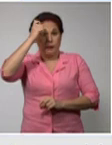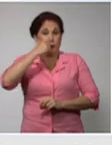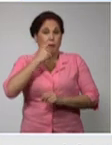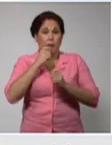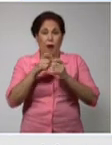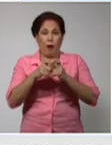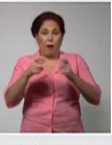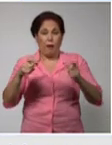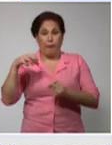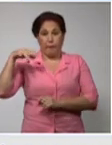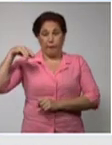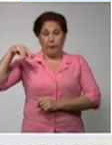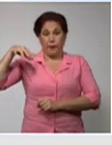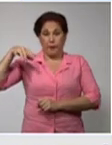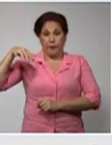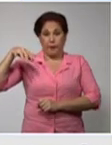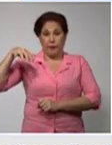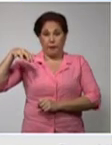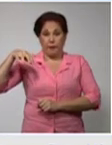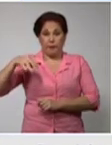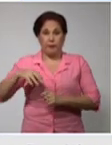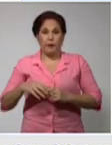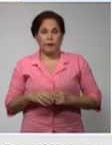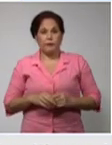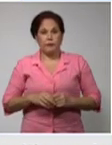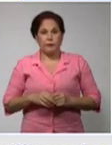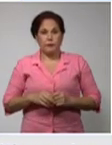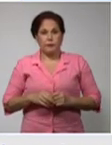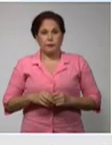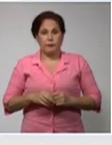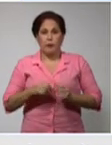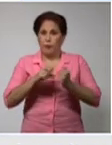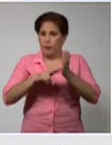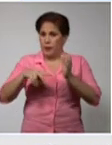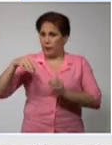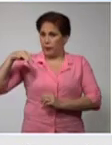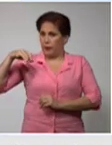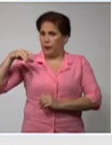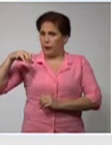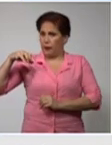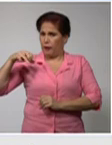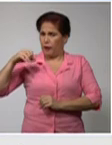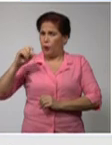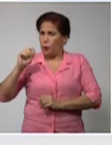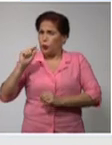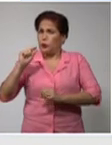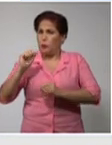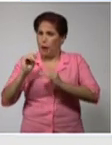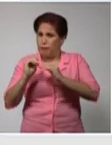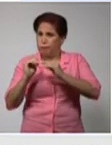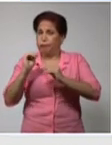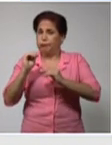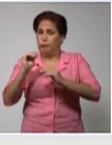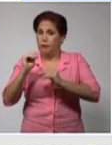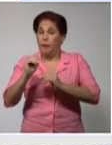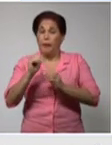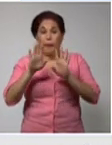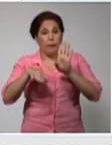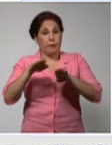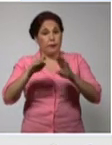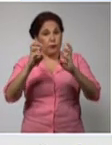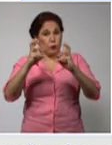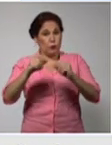Pinar de Río, en una antepenúltima posición de acuerdo al número, a